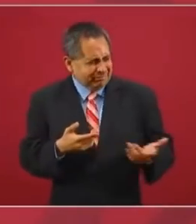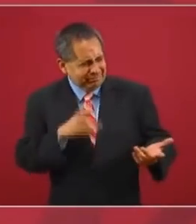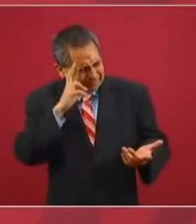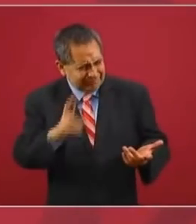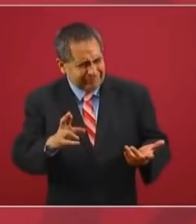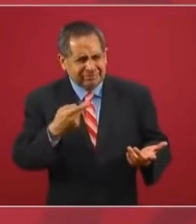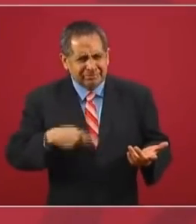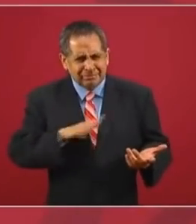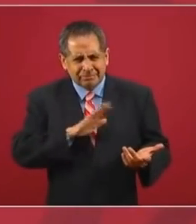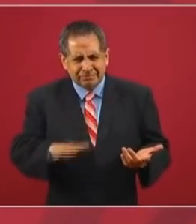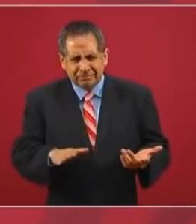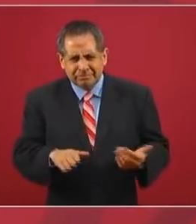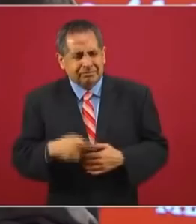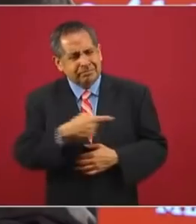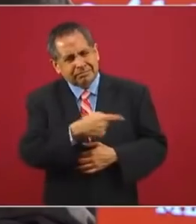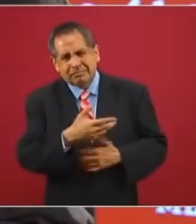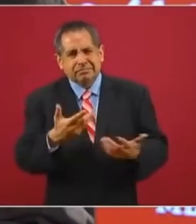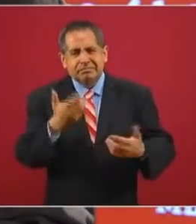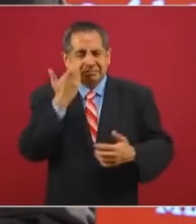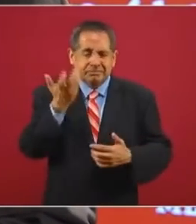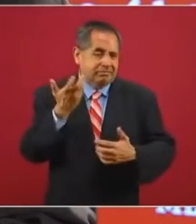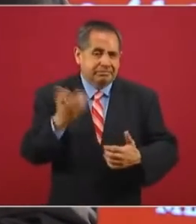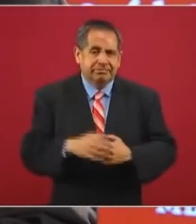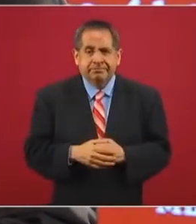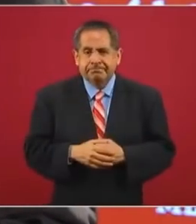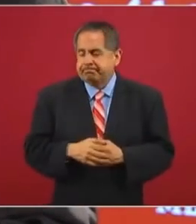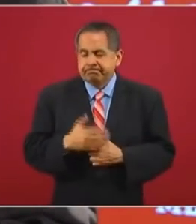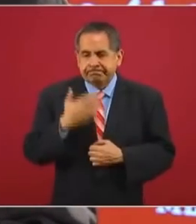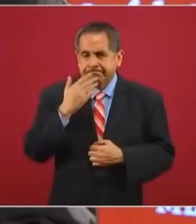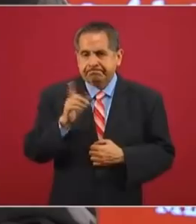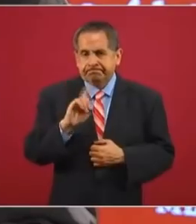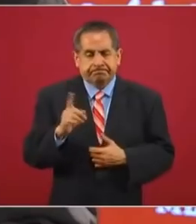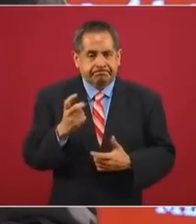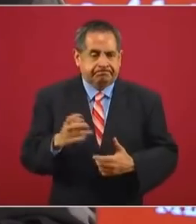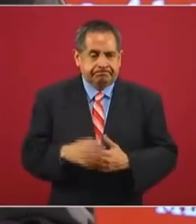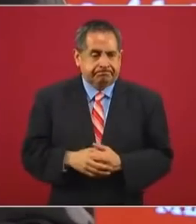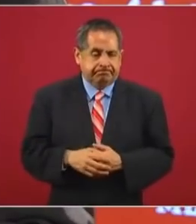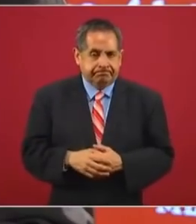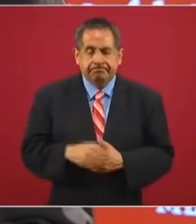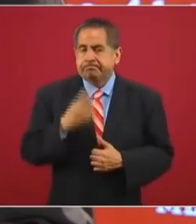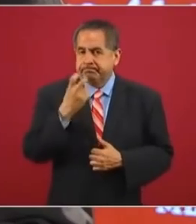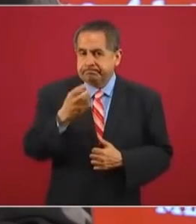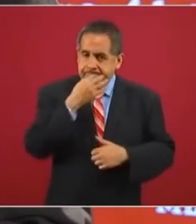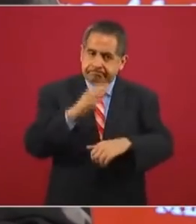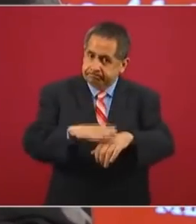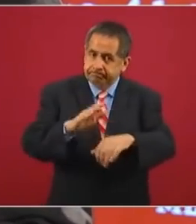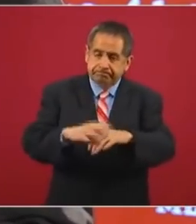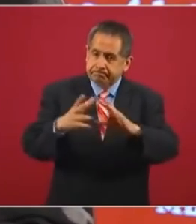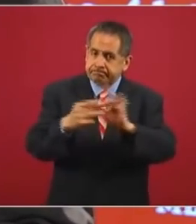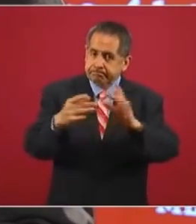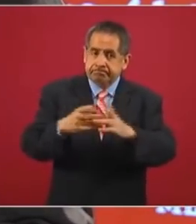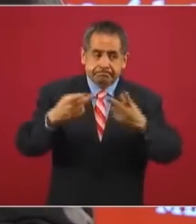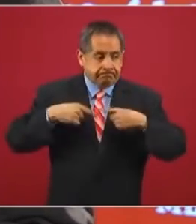Entonces, no está de más decirle a la gente,